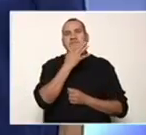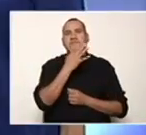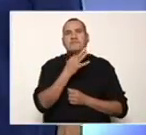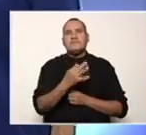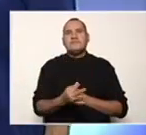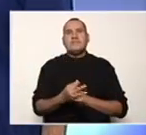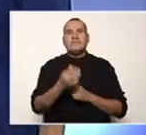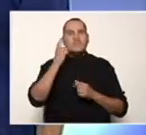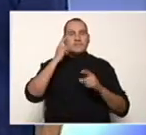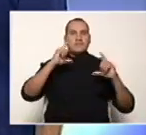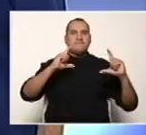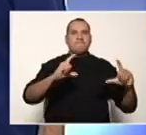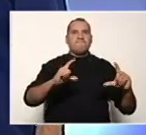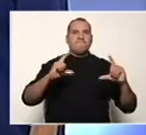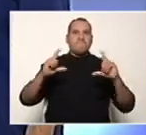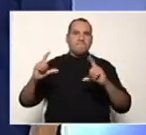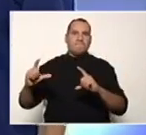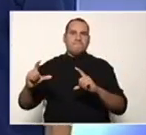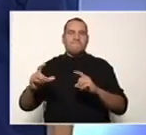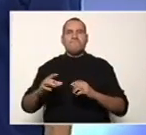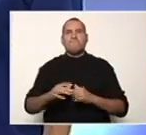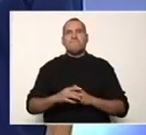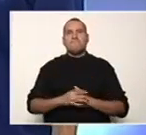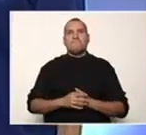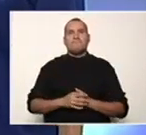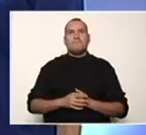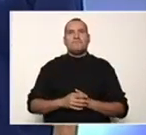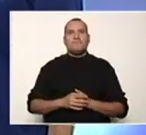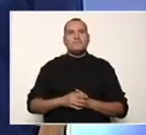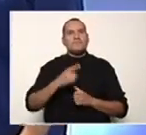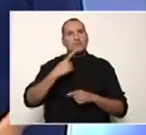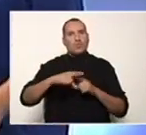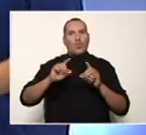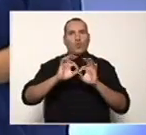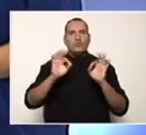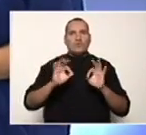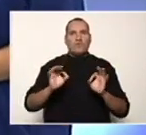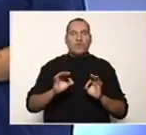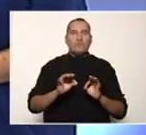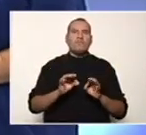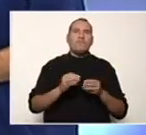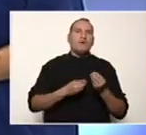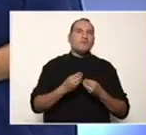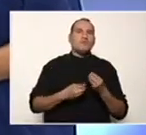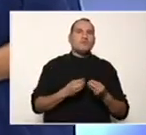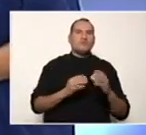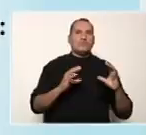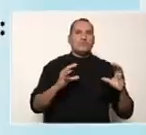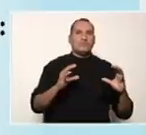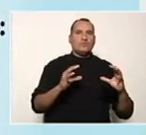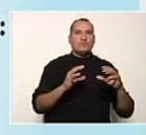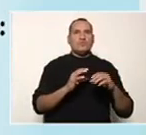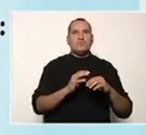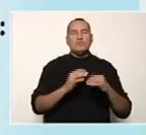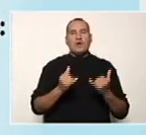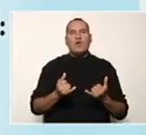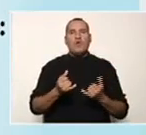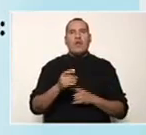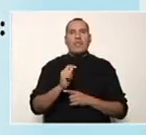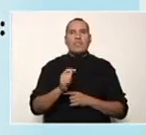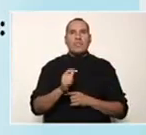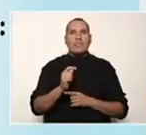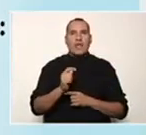factorizar este trinomio de la forma x cuadrado más bx más c. Ahora para reforzar